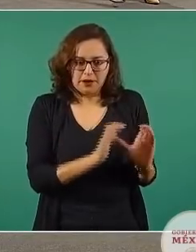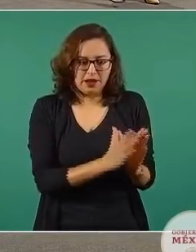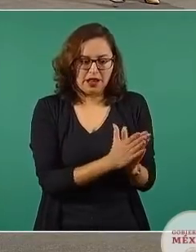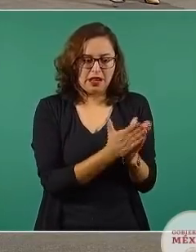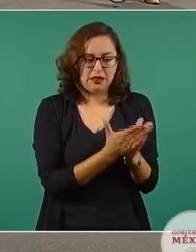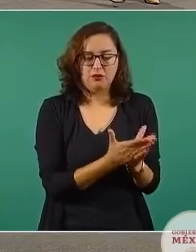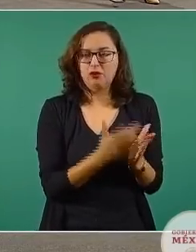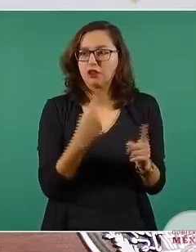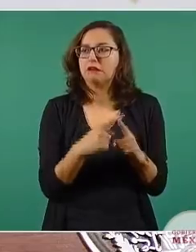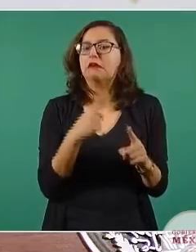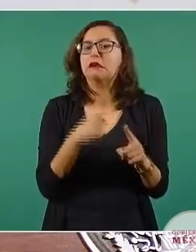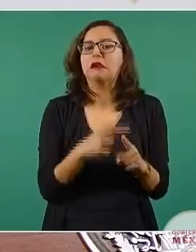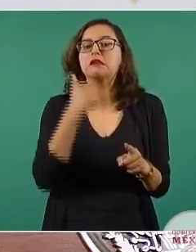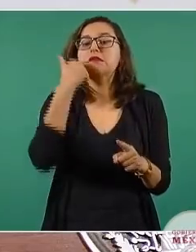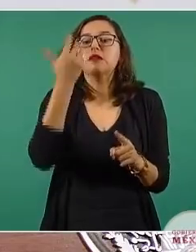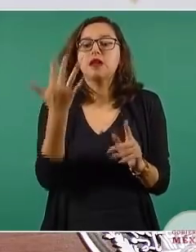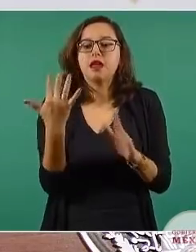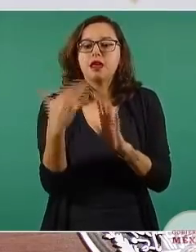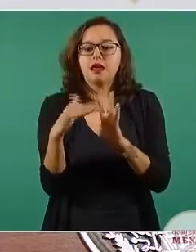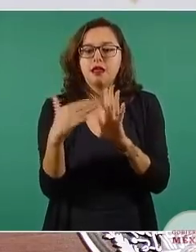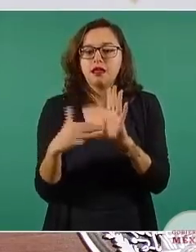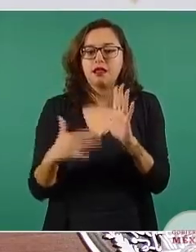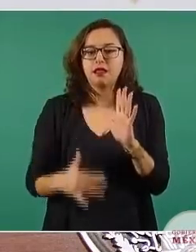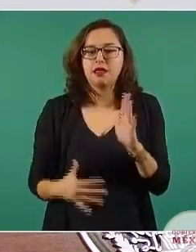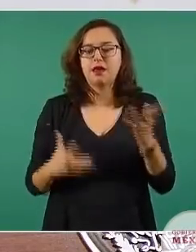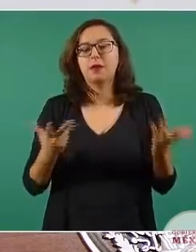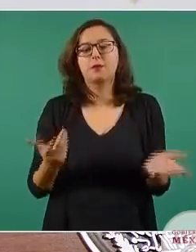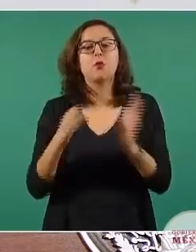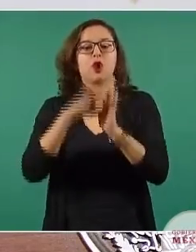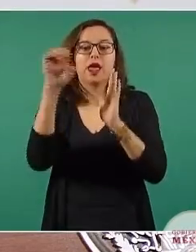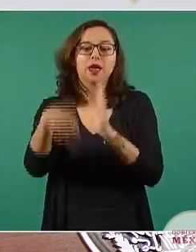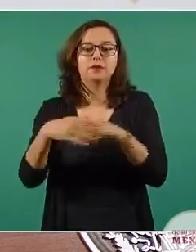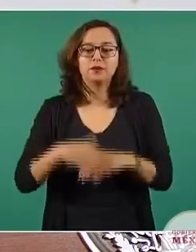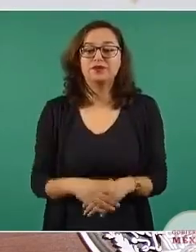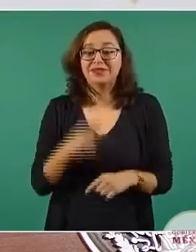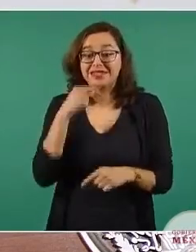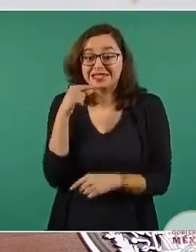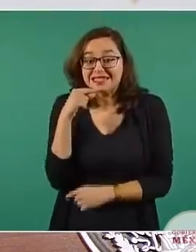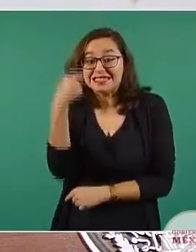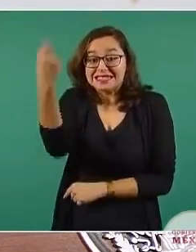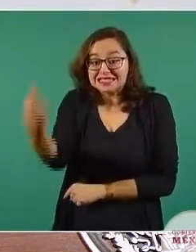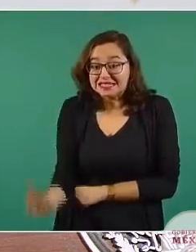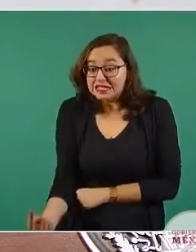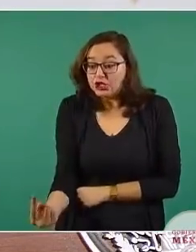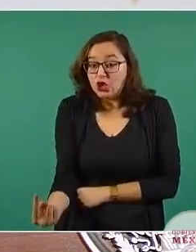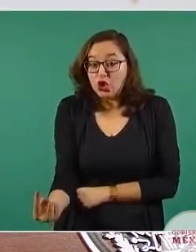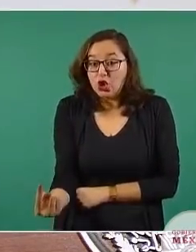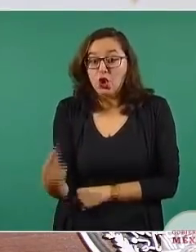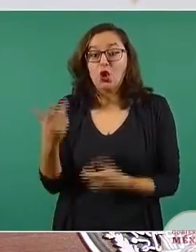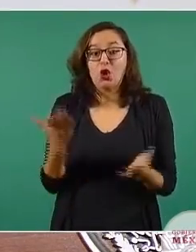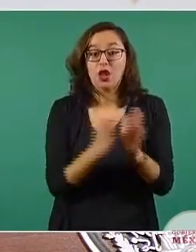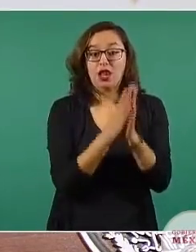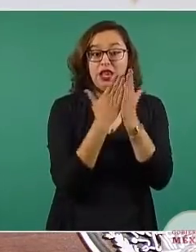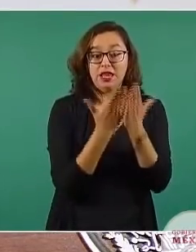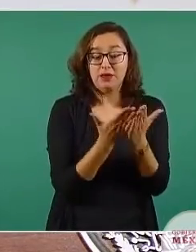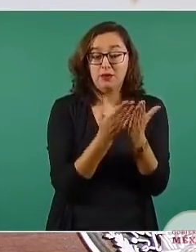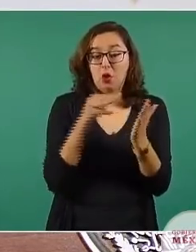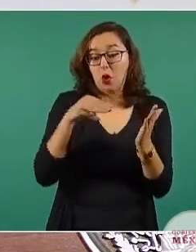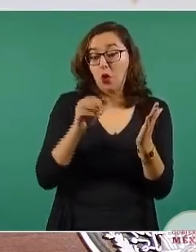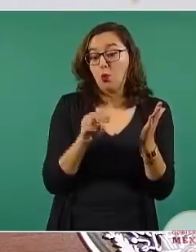puedes dar a una sala de lecturas infantil un libro de Monsiváis y sin embargo